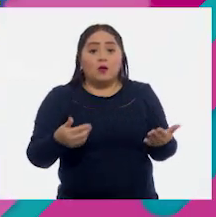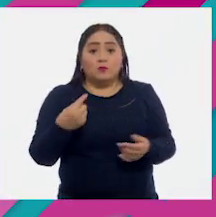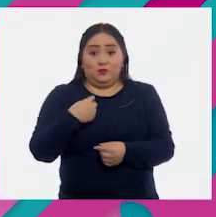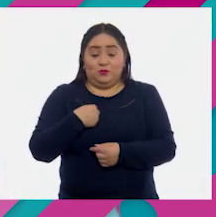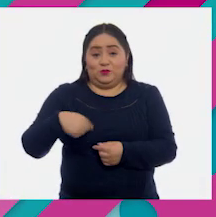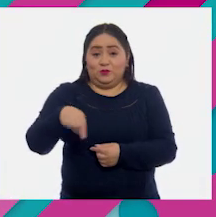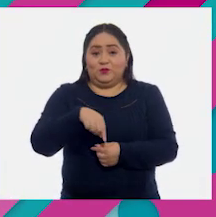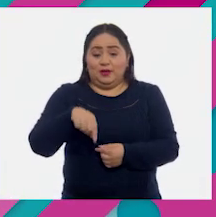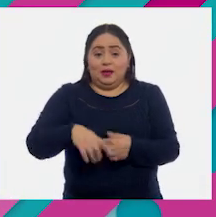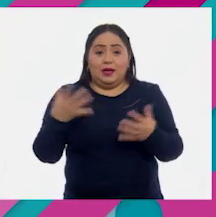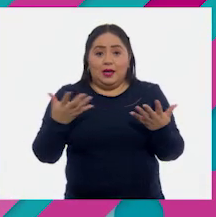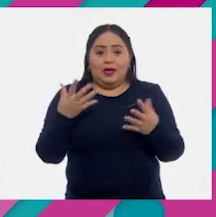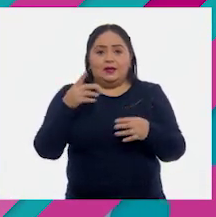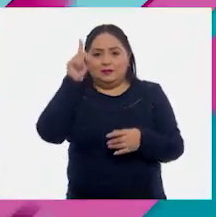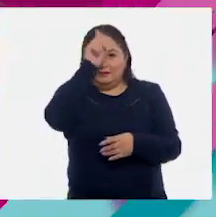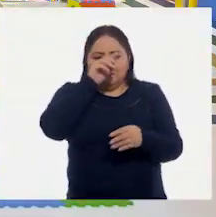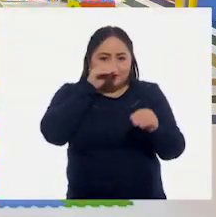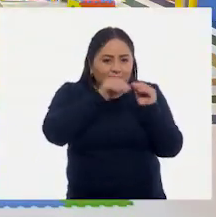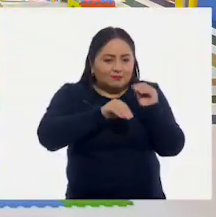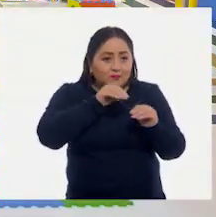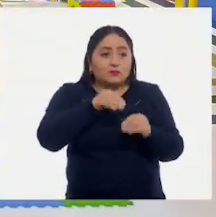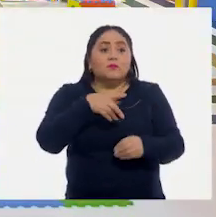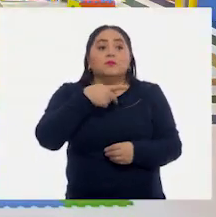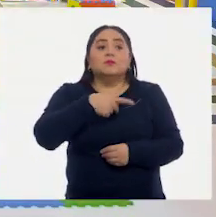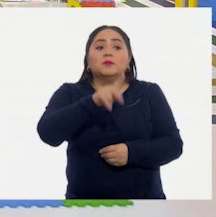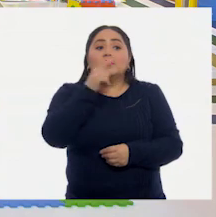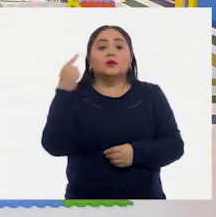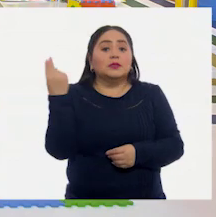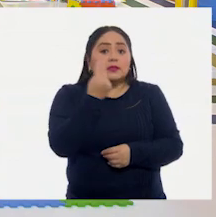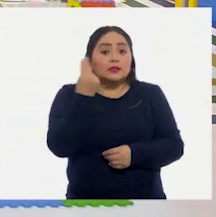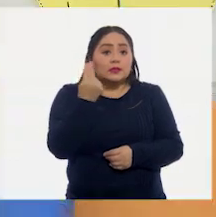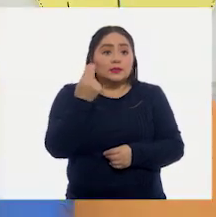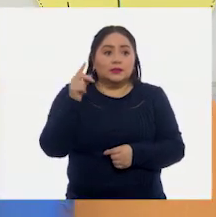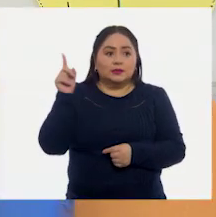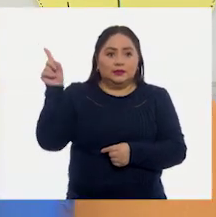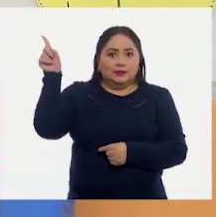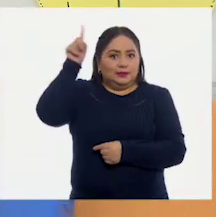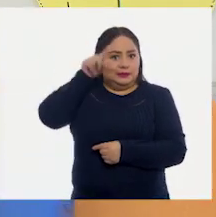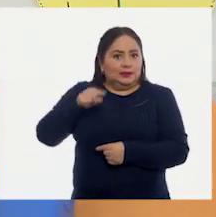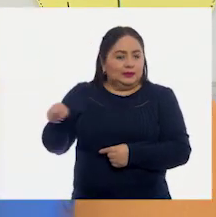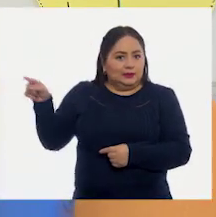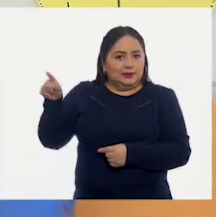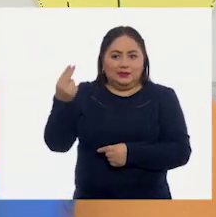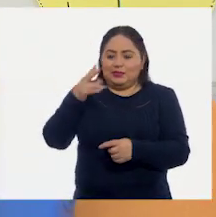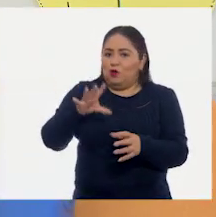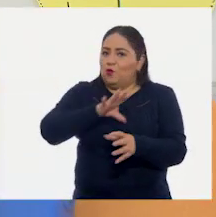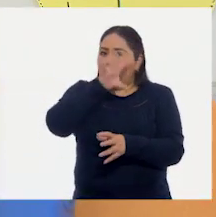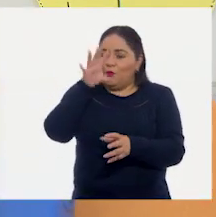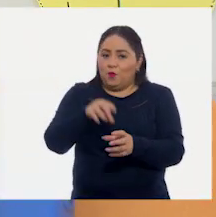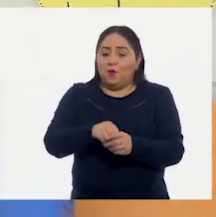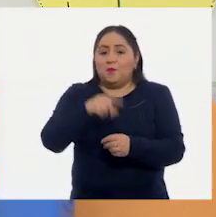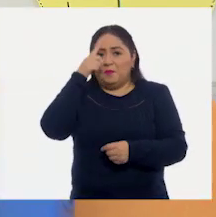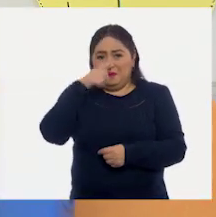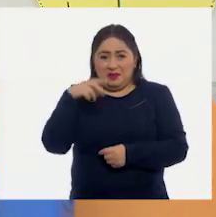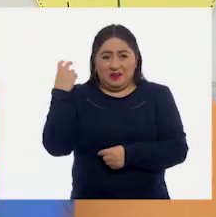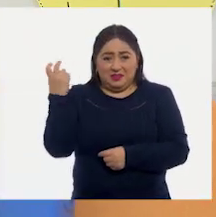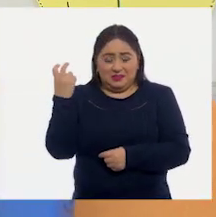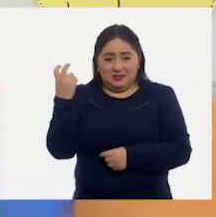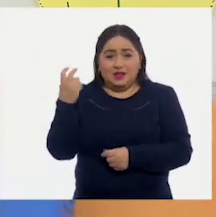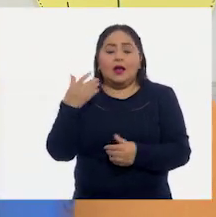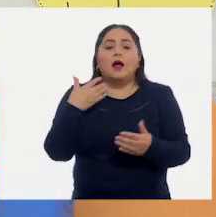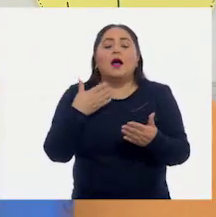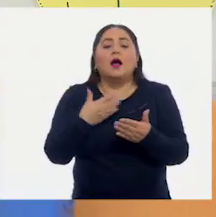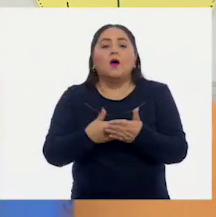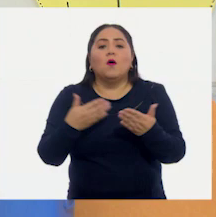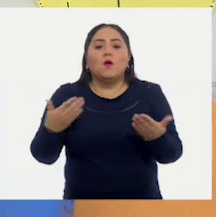vamos a elaborar una recomendación, pero necesitamos que tenga estos elementos. Y para eso vamos